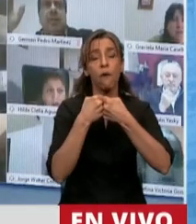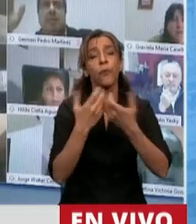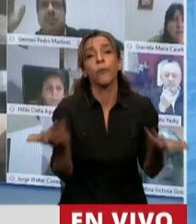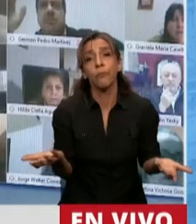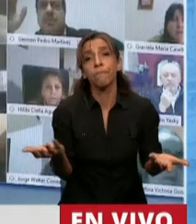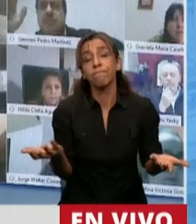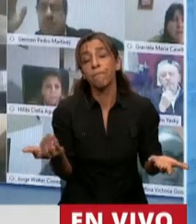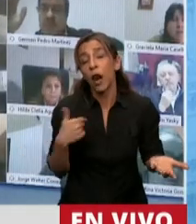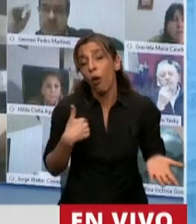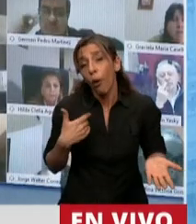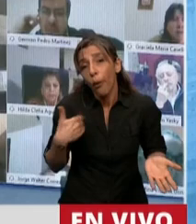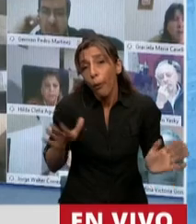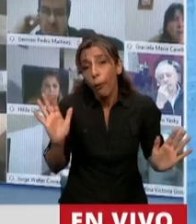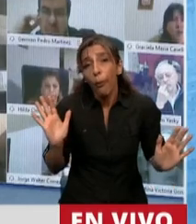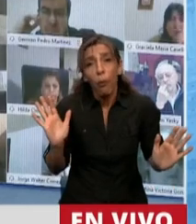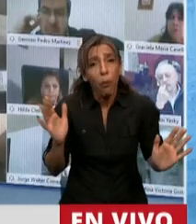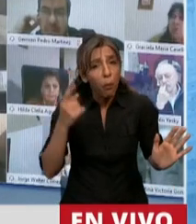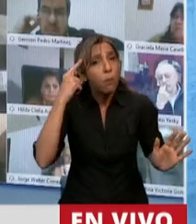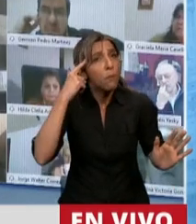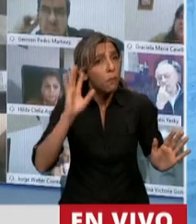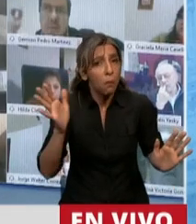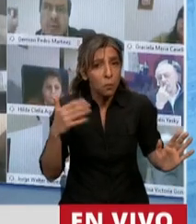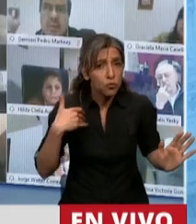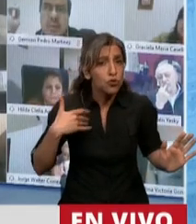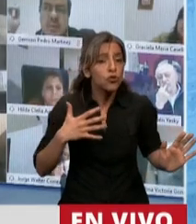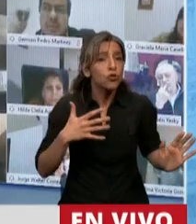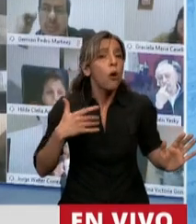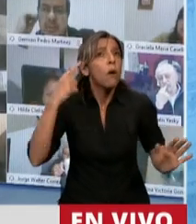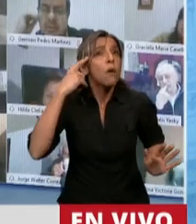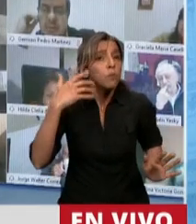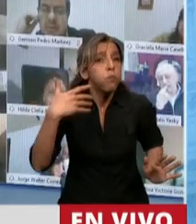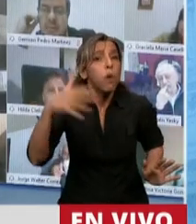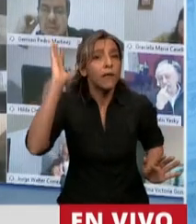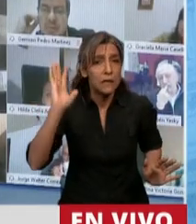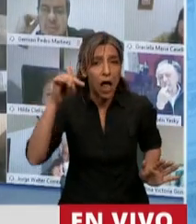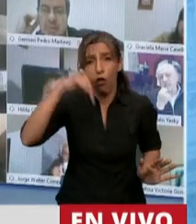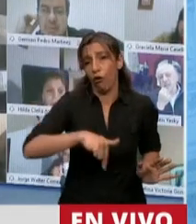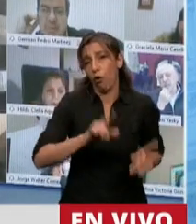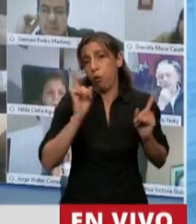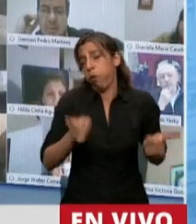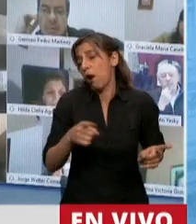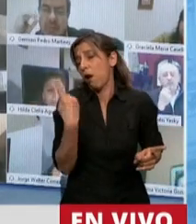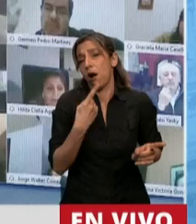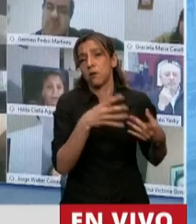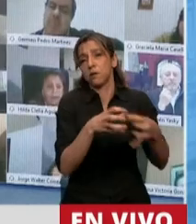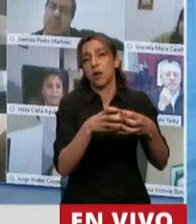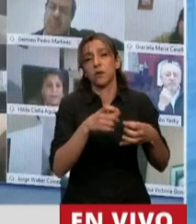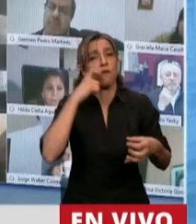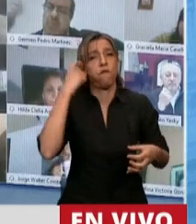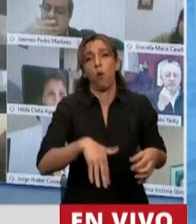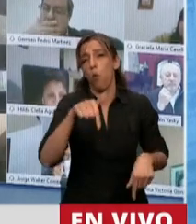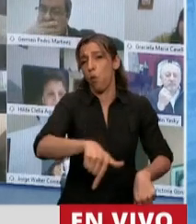posible. Y yo no pierdo esperanzas que pese a este bochorno, que no es una sesión, sino